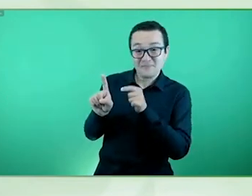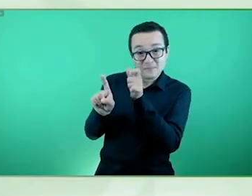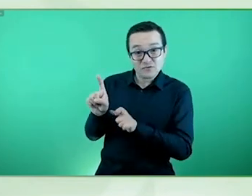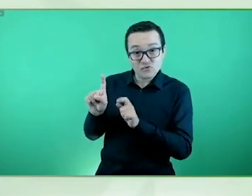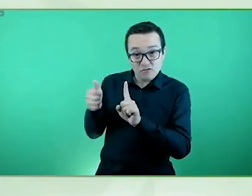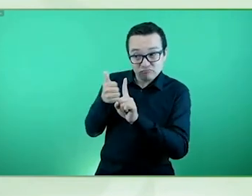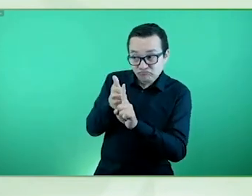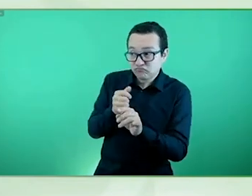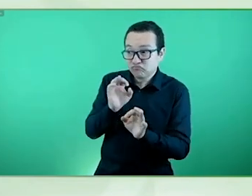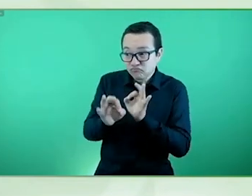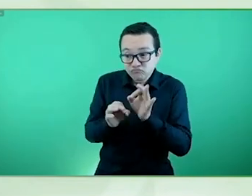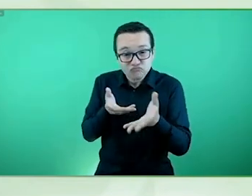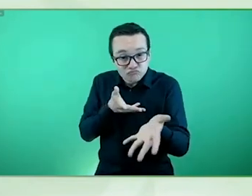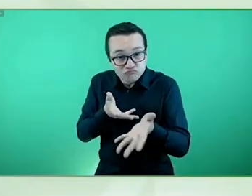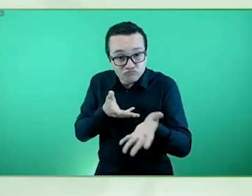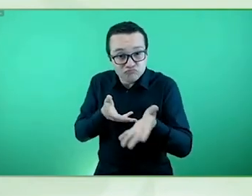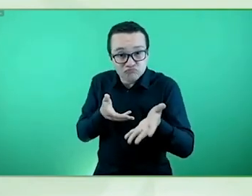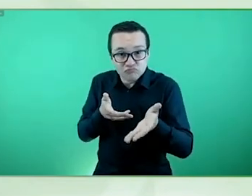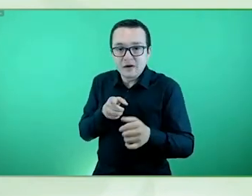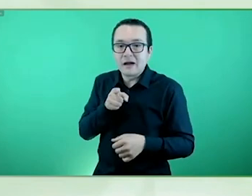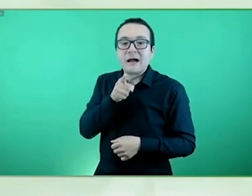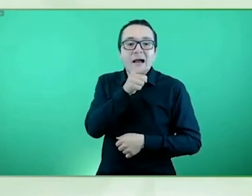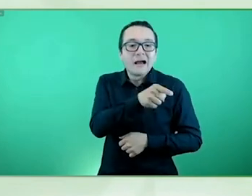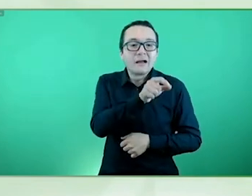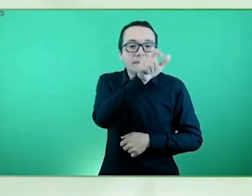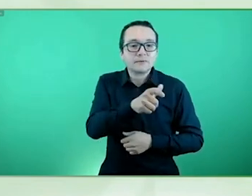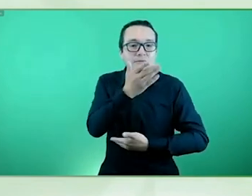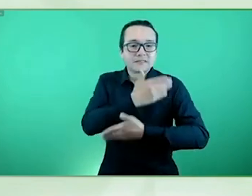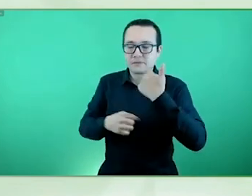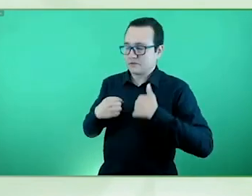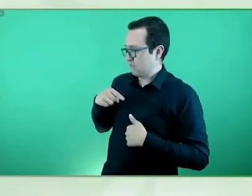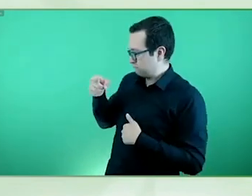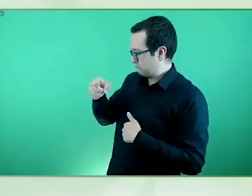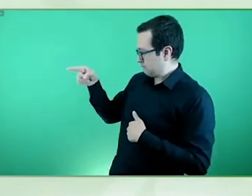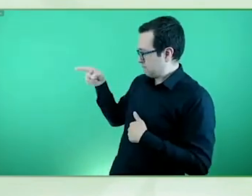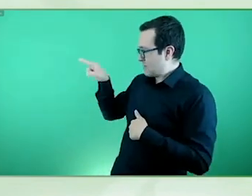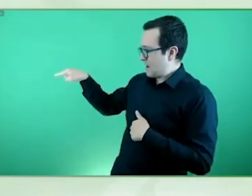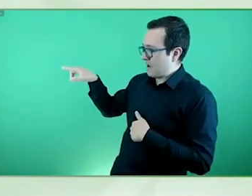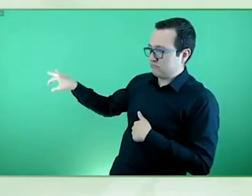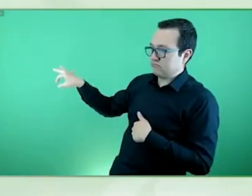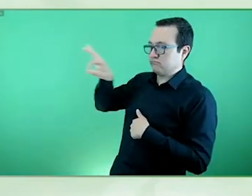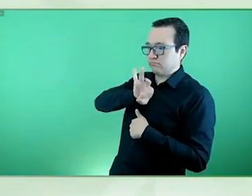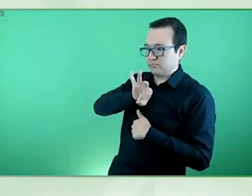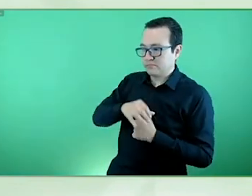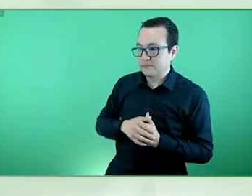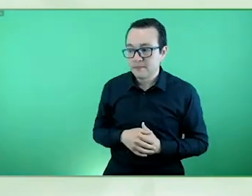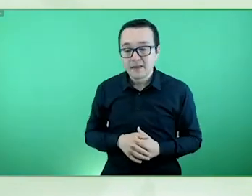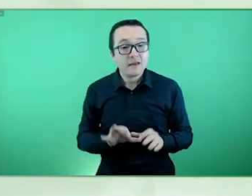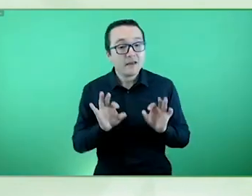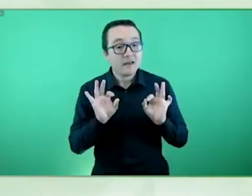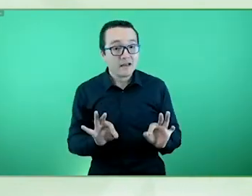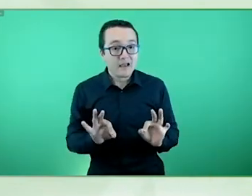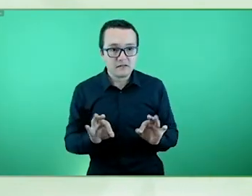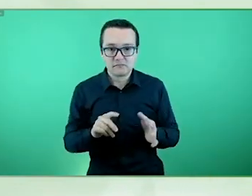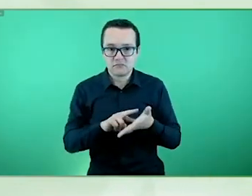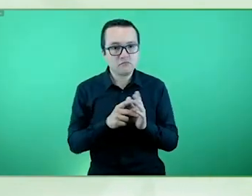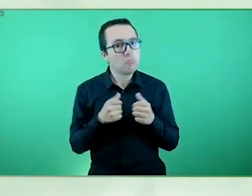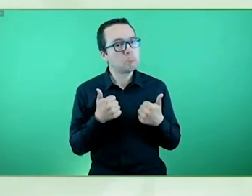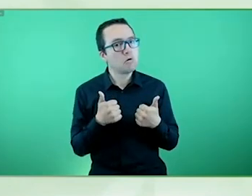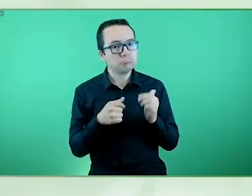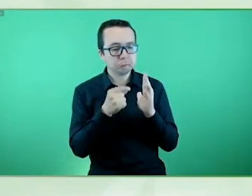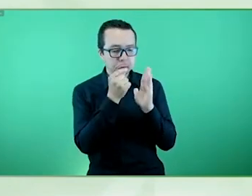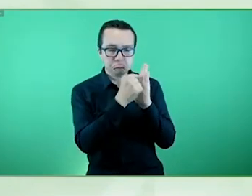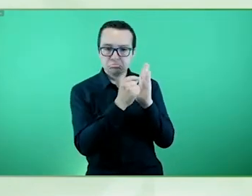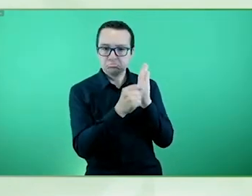votar la verdad es que con esto pues podíamos decir está todo hecho, fenomenal, aquí lo recoge prácticamente todo